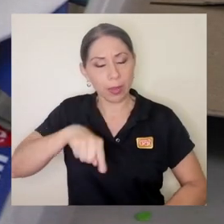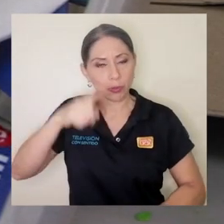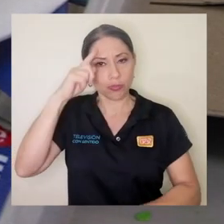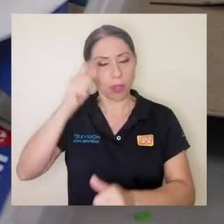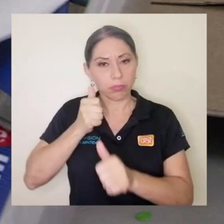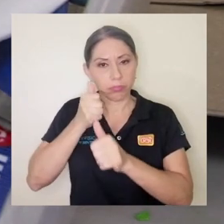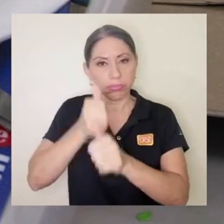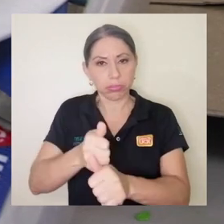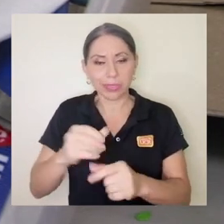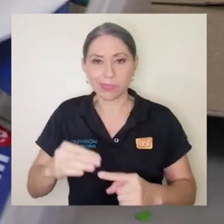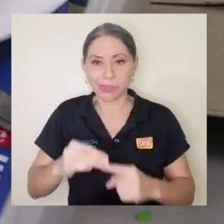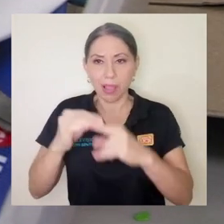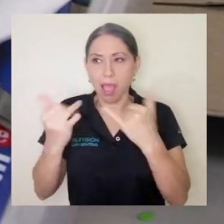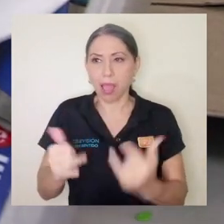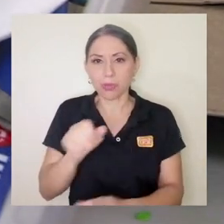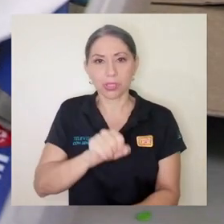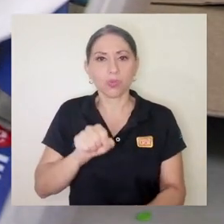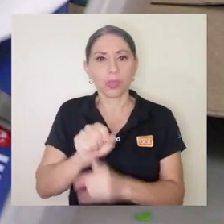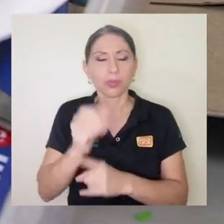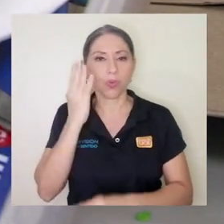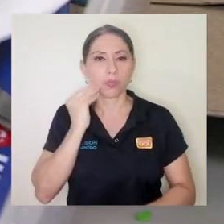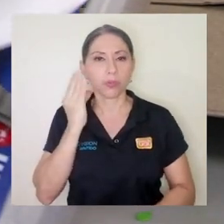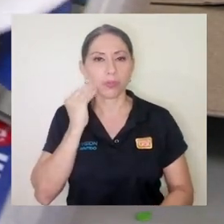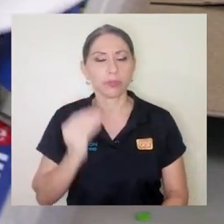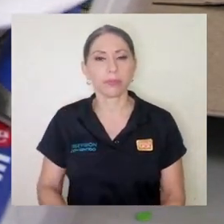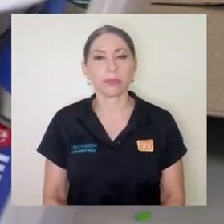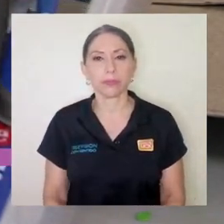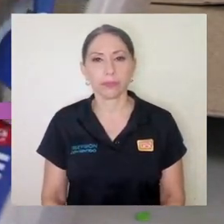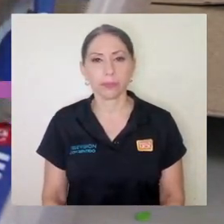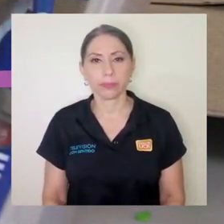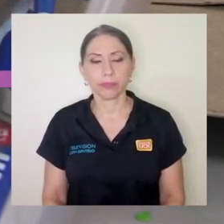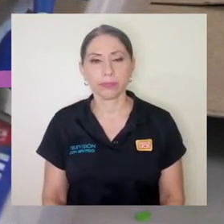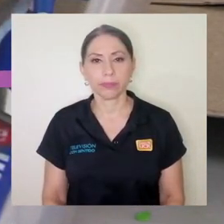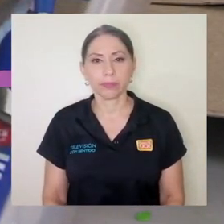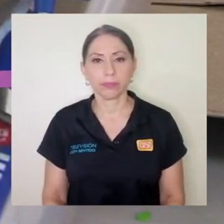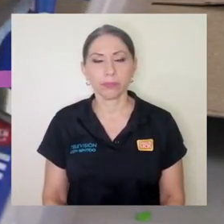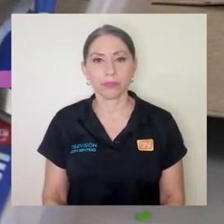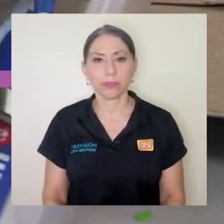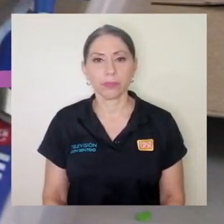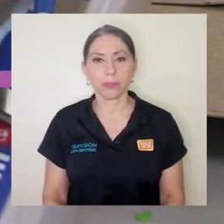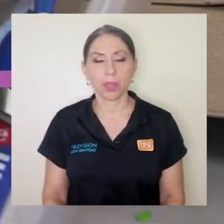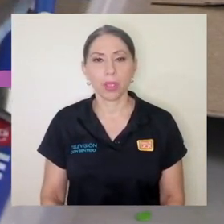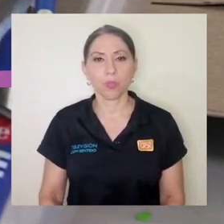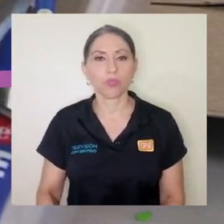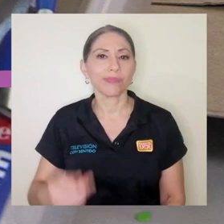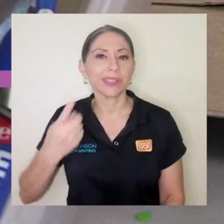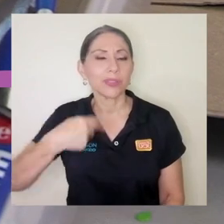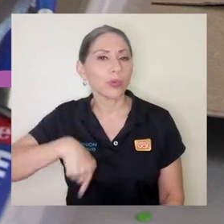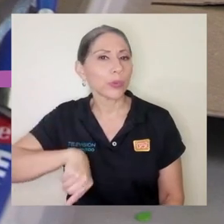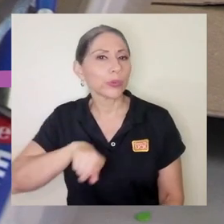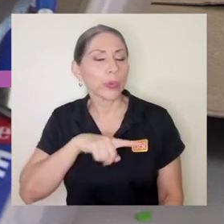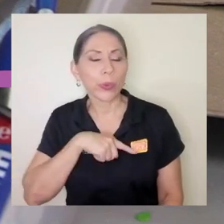particularmente ante la situación que estamos viviendo no tenemos que